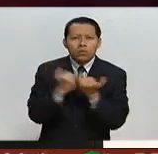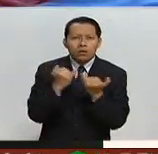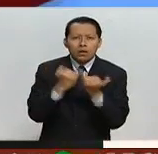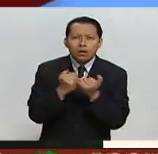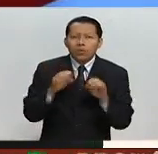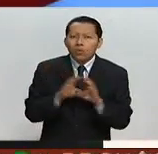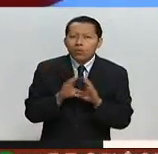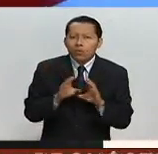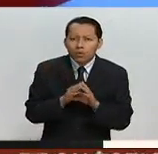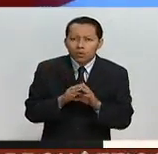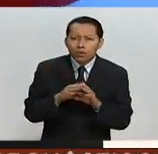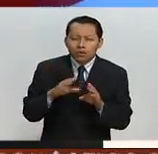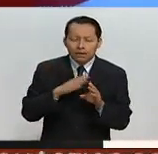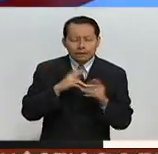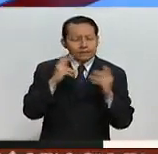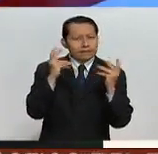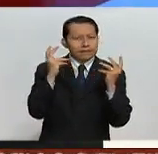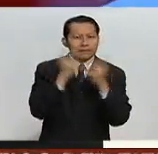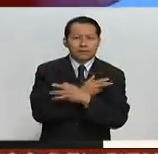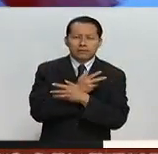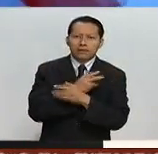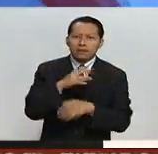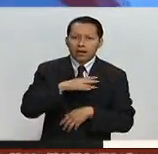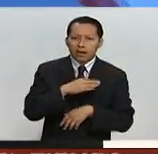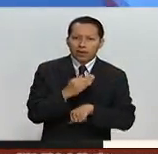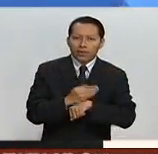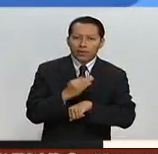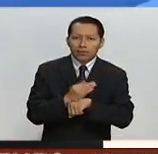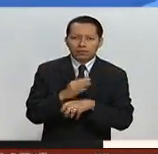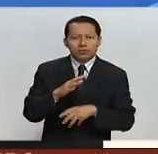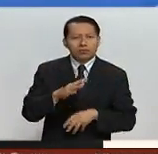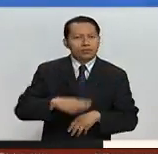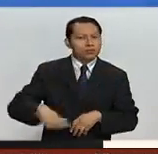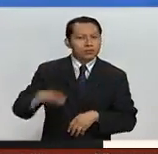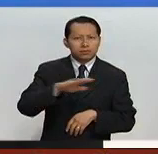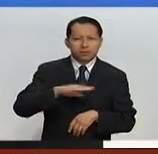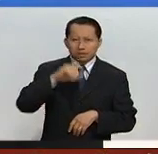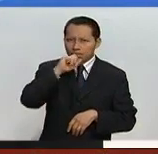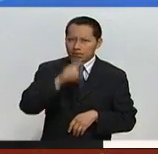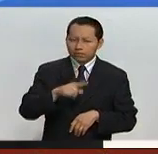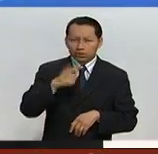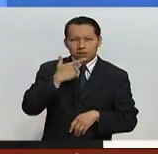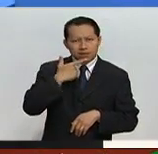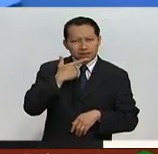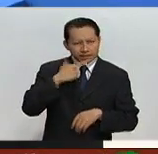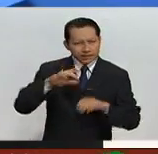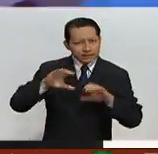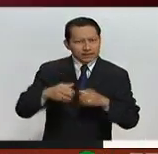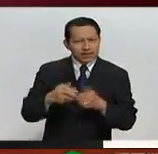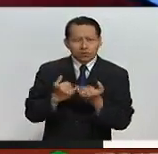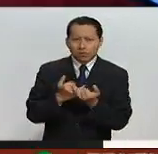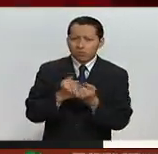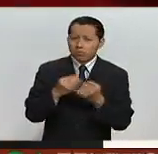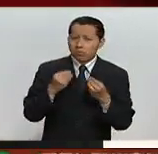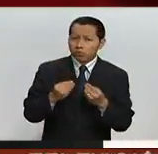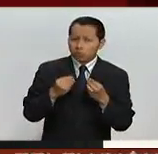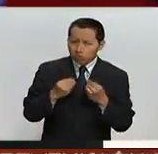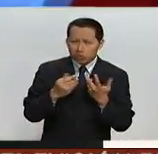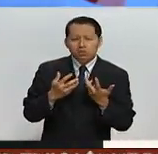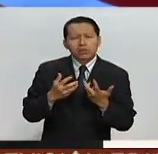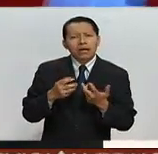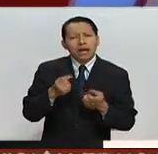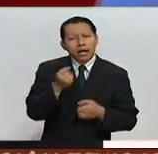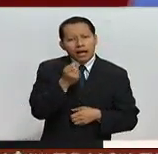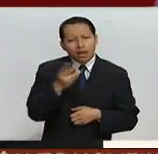vivir los traumas y el shock de lo que están viviendo los británicos. Muchas consternaciones, aunque también muchas